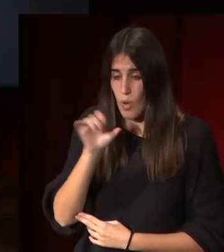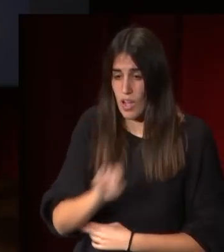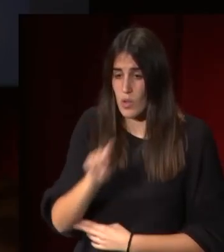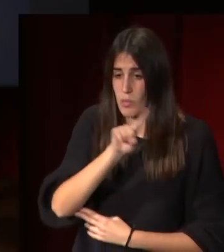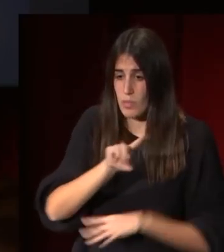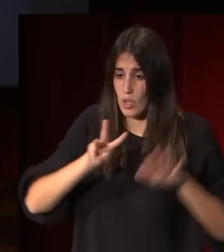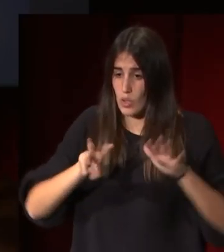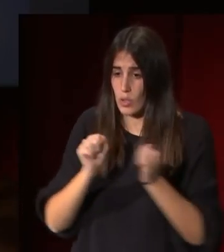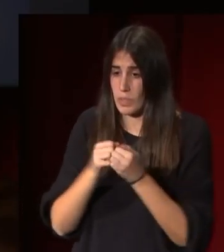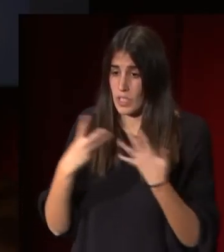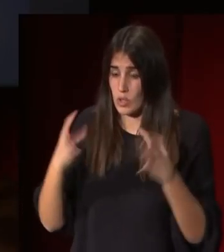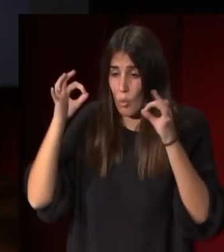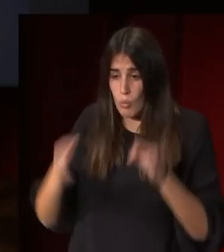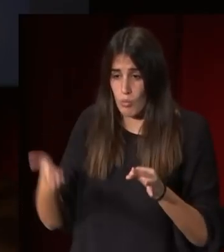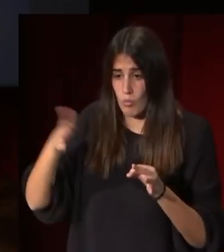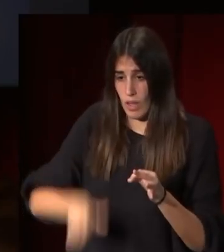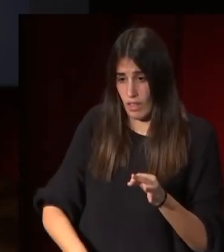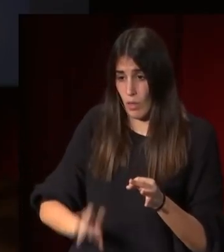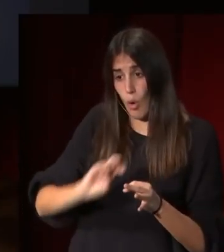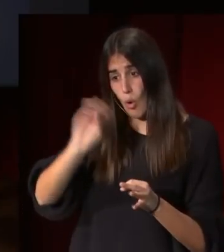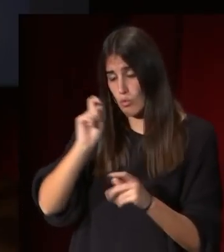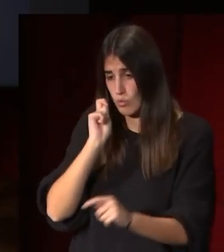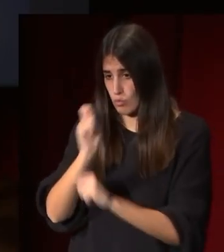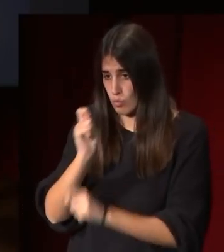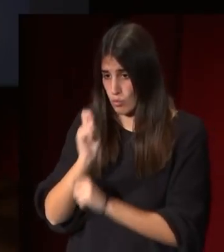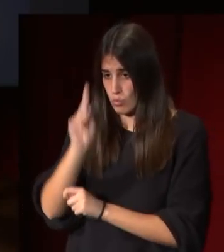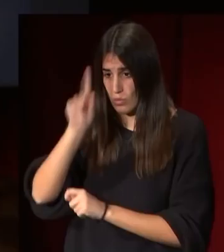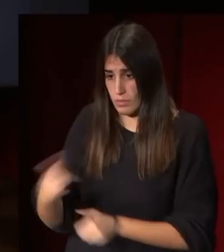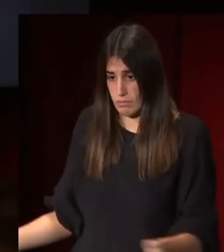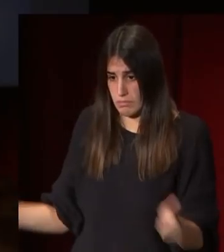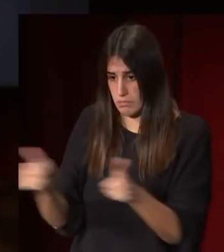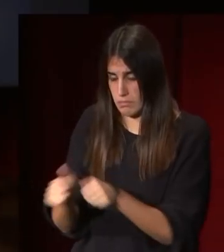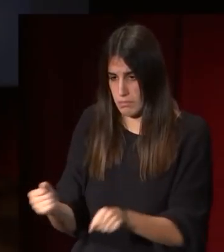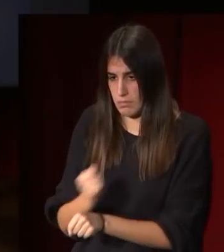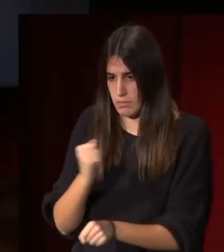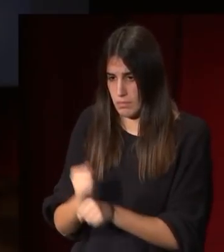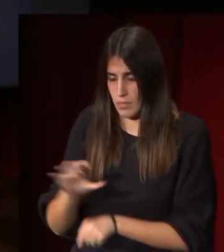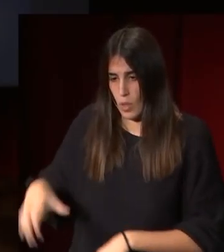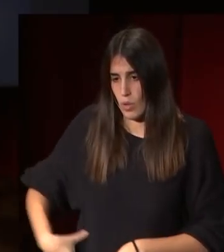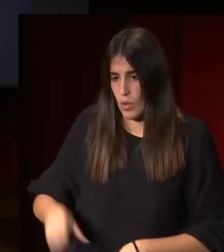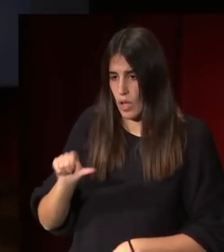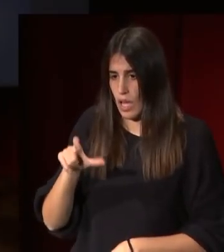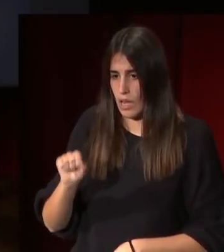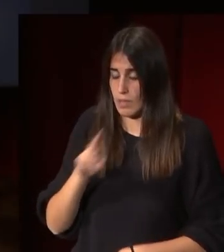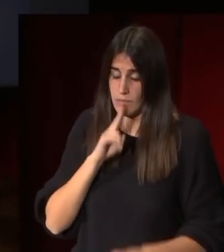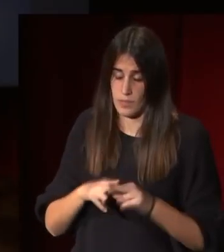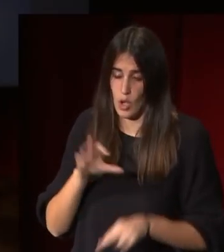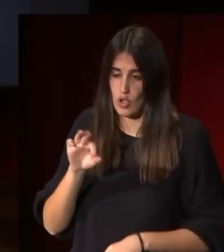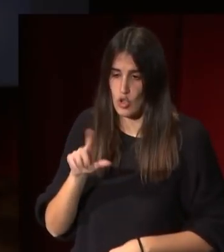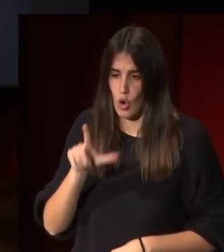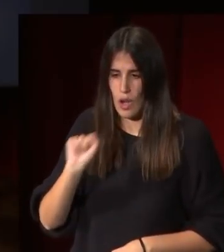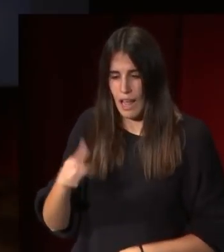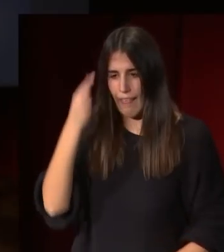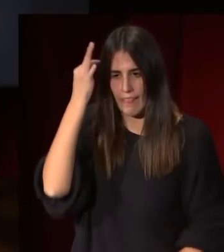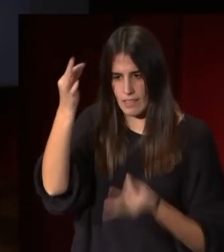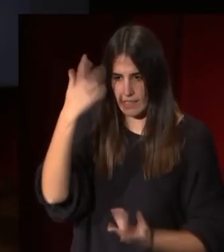cuando Álvarez ya ha fallecido el otro escultor que también trabaja para el duque de Alba a Antonio Sola termina algunos